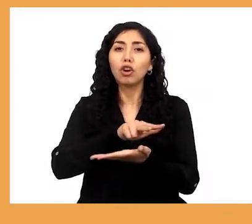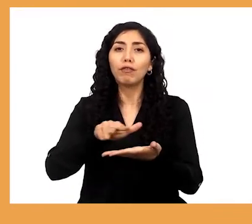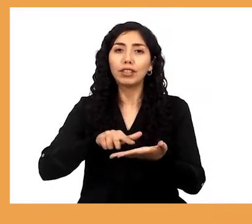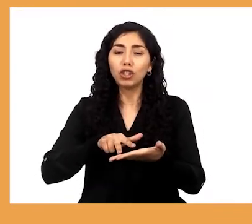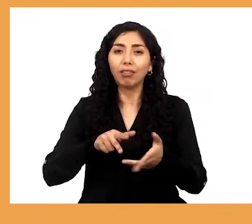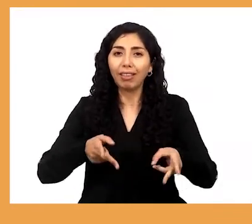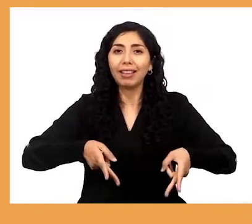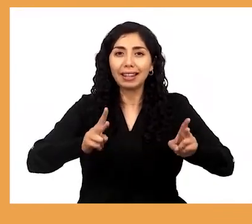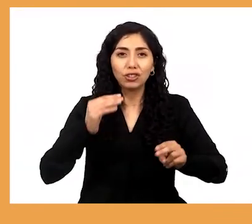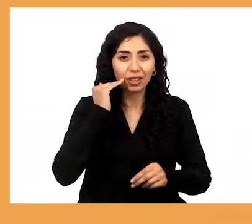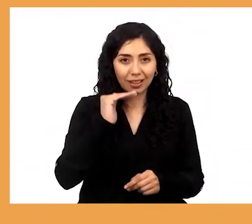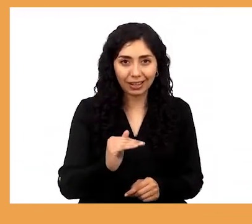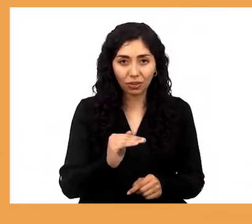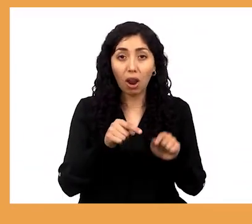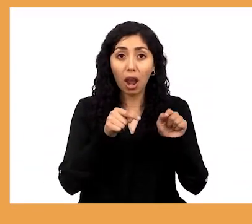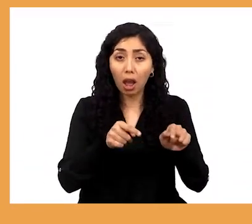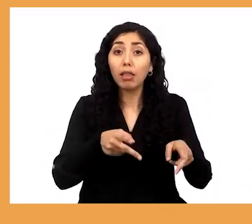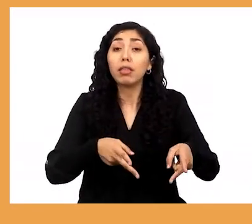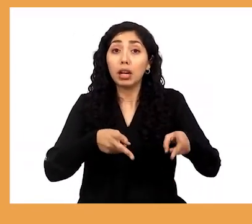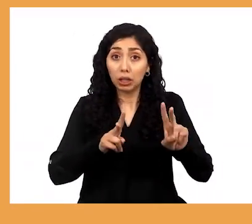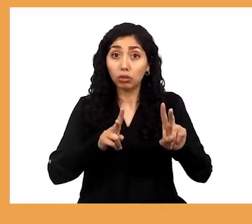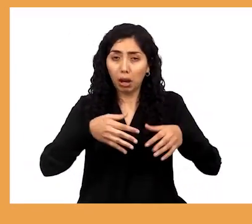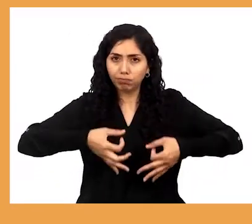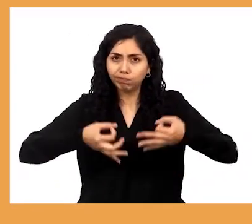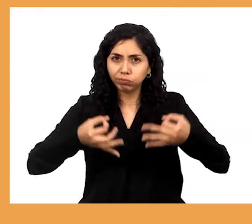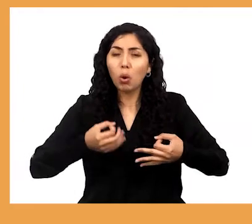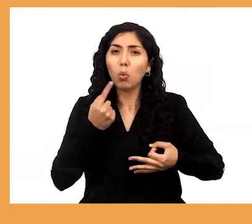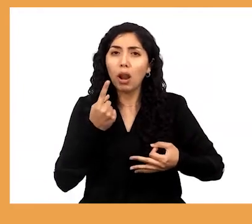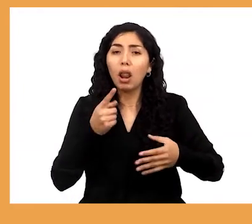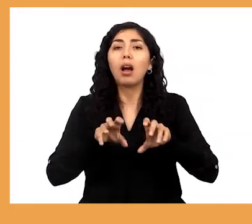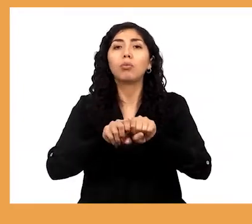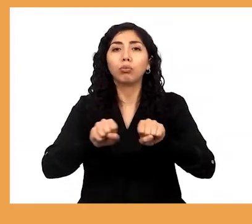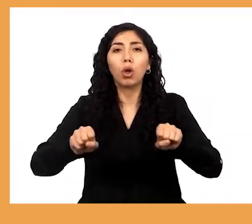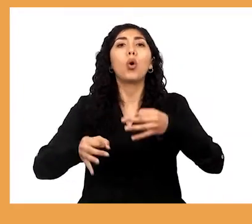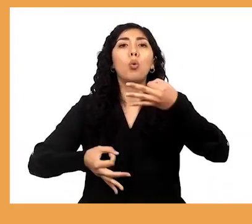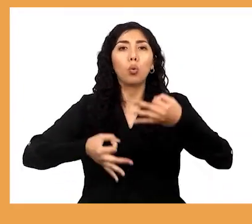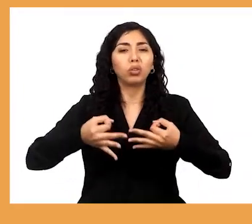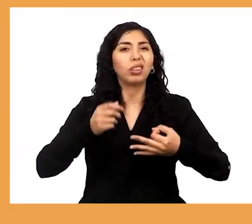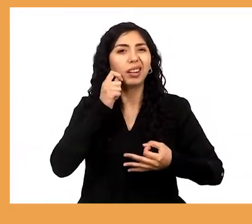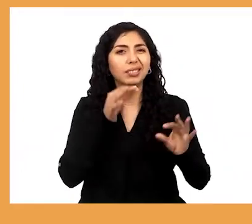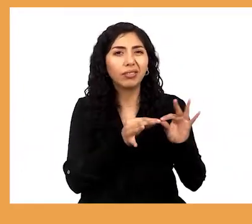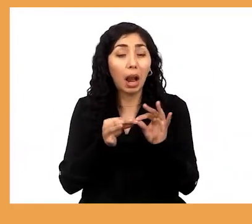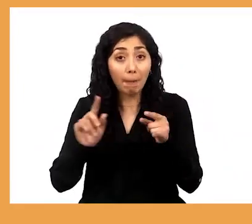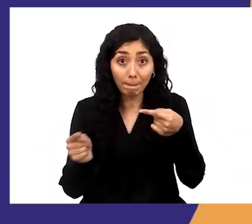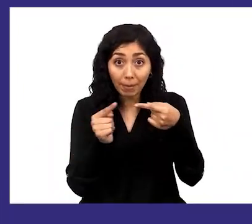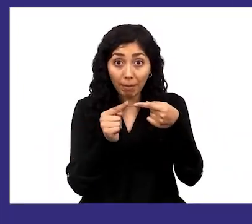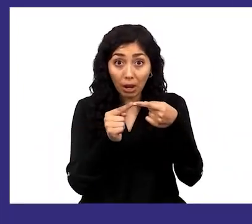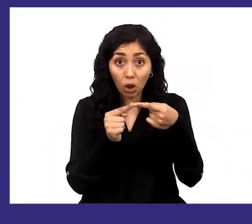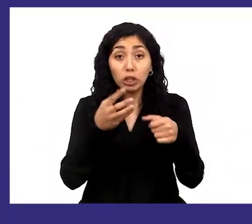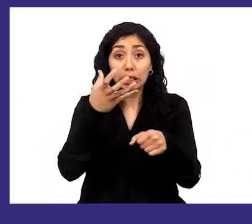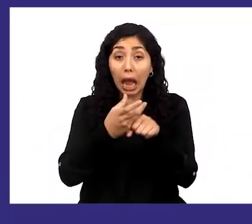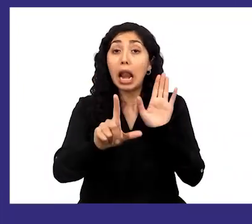Se llama Convención sobre los Derechos del Niño. Uno de los derechos que ella garantiza es el Trato Justo, que consiste en